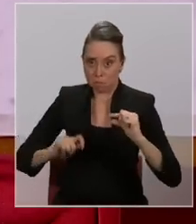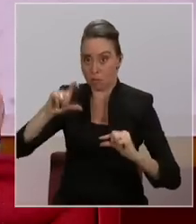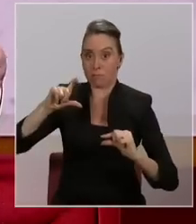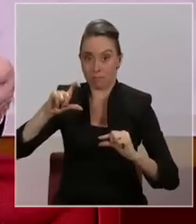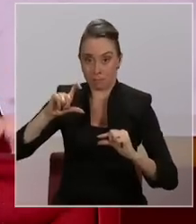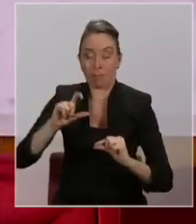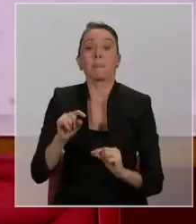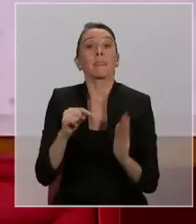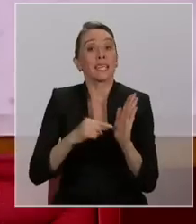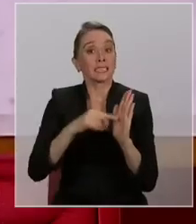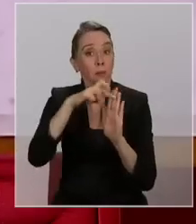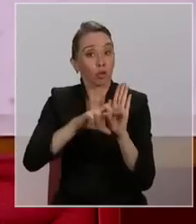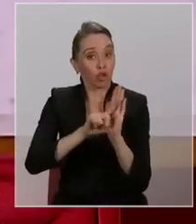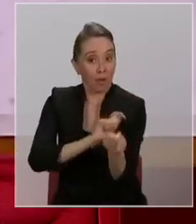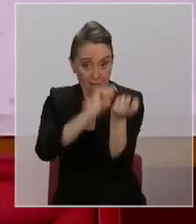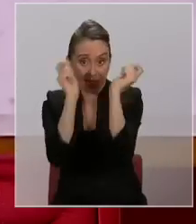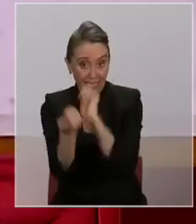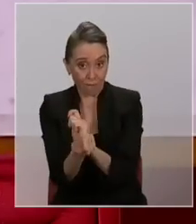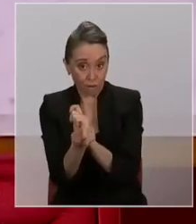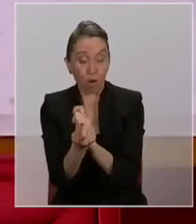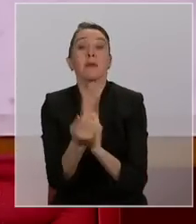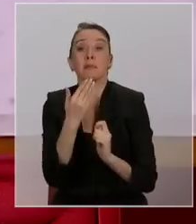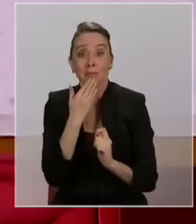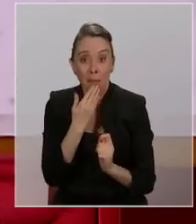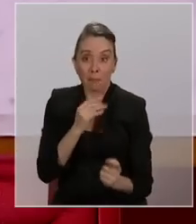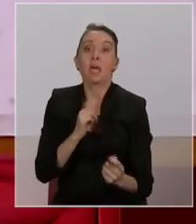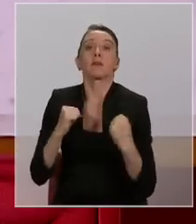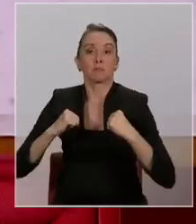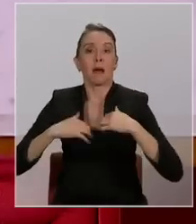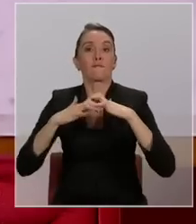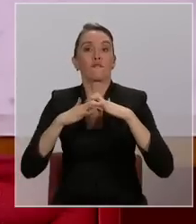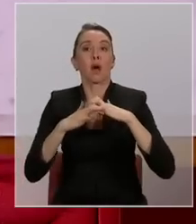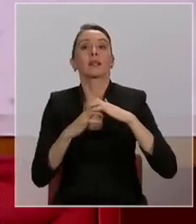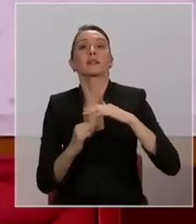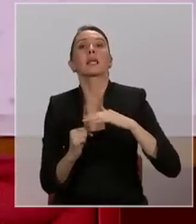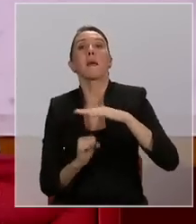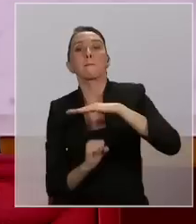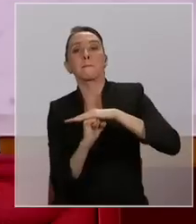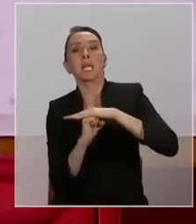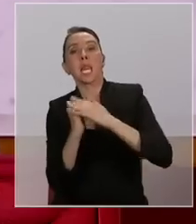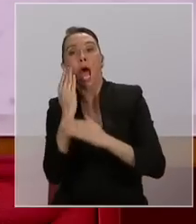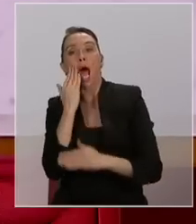Pero esta reforma también fortalece el pilar solidario,